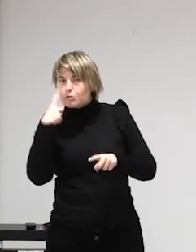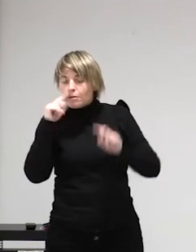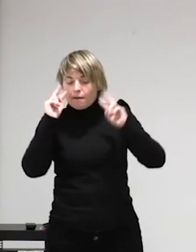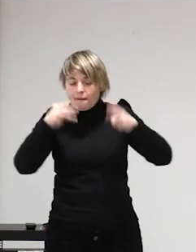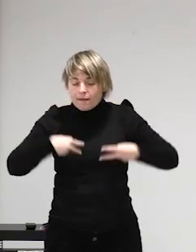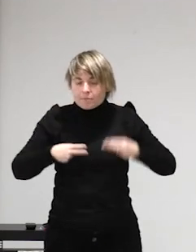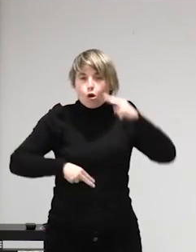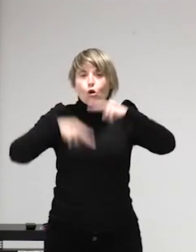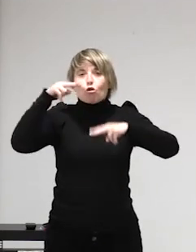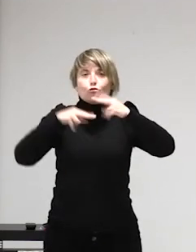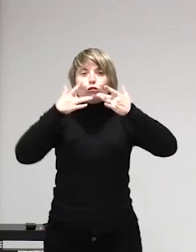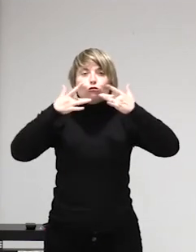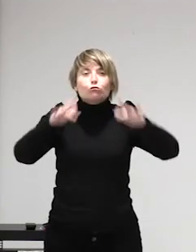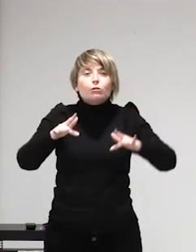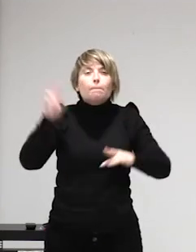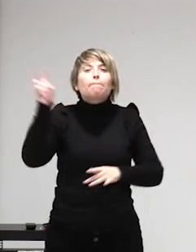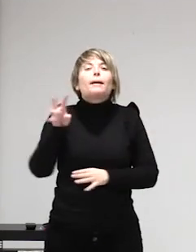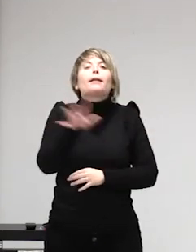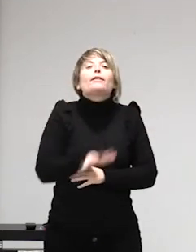es que tengo aquí muchísimos comentarios